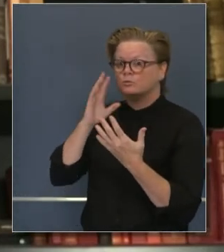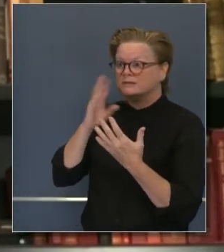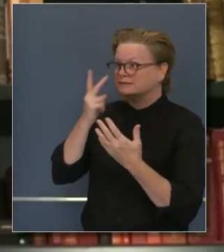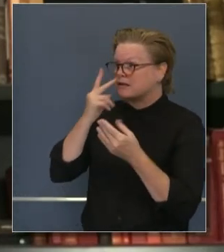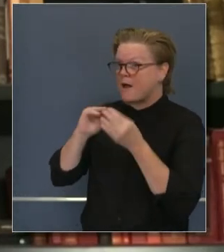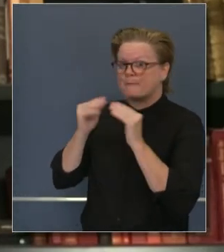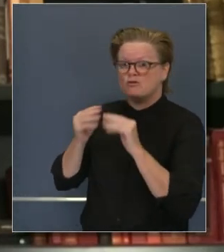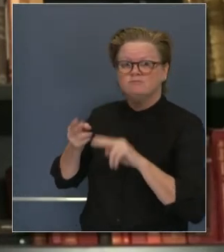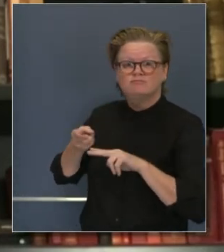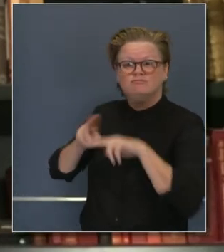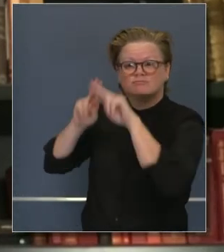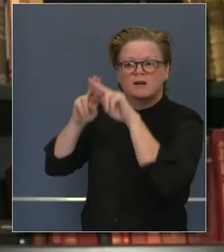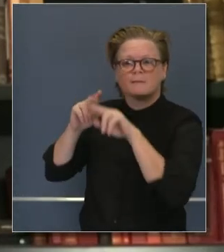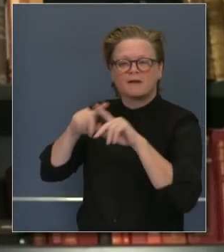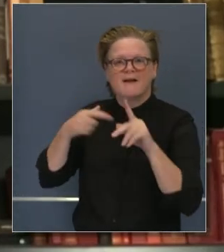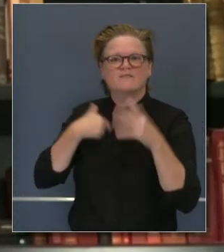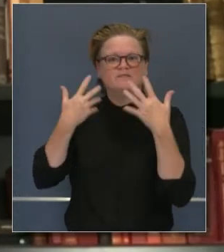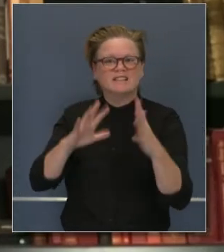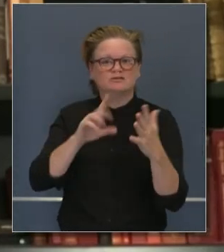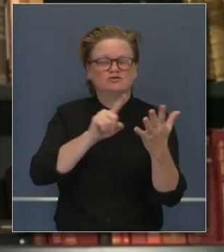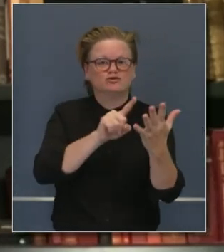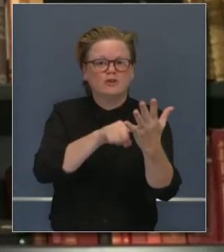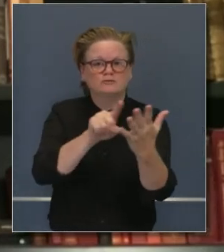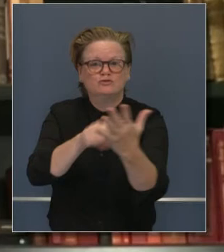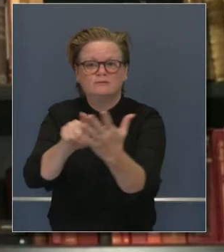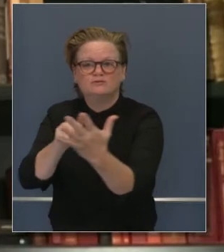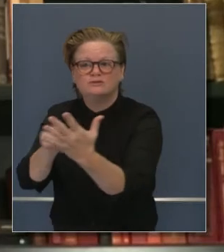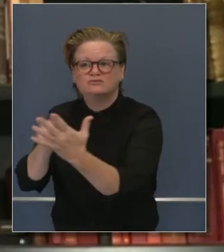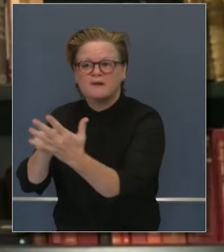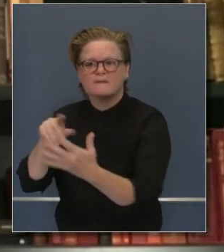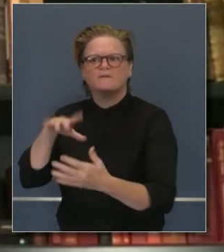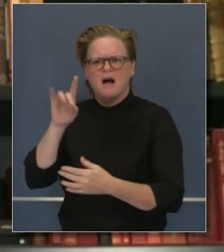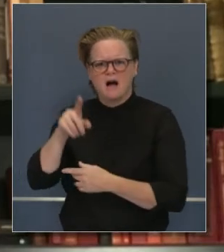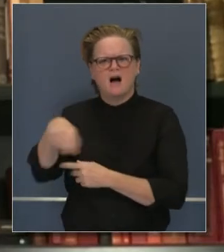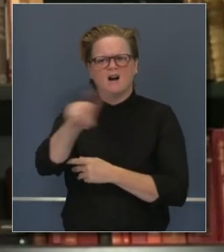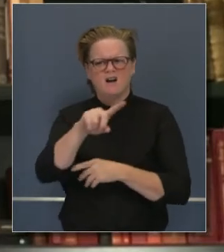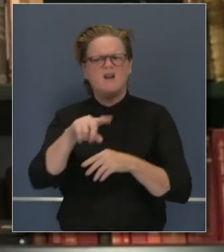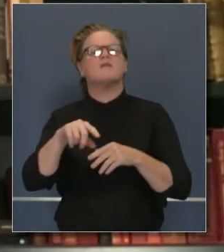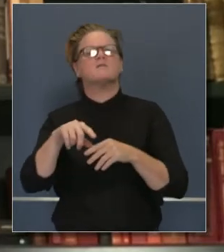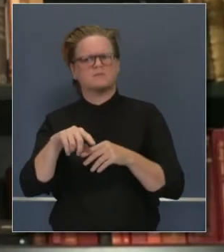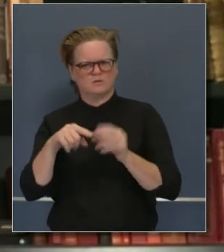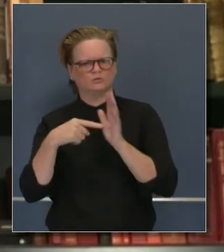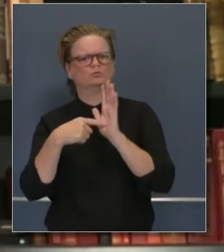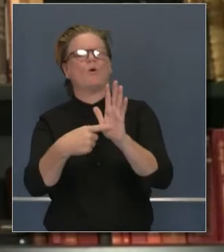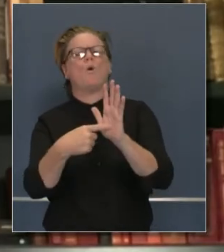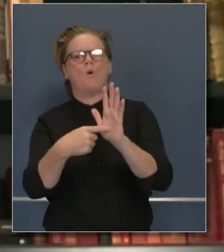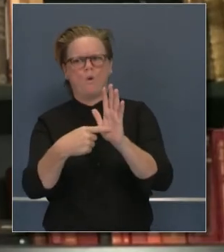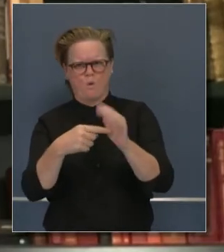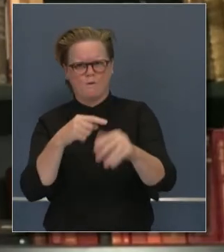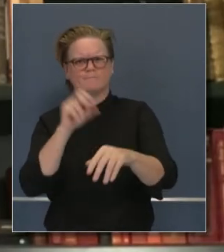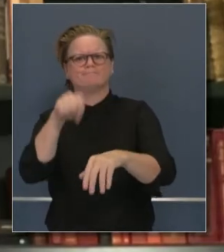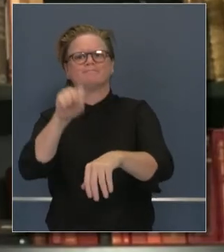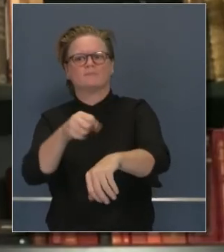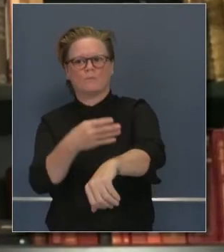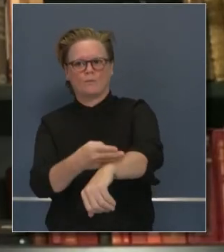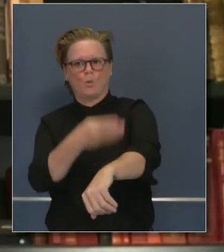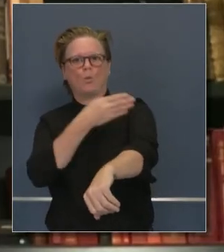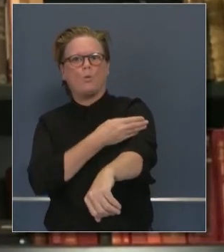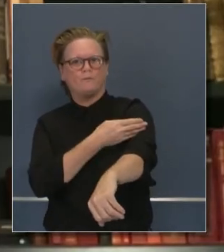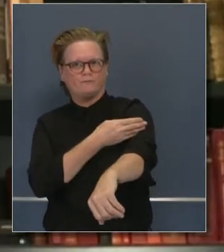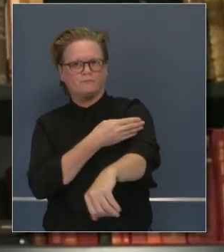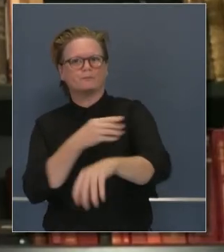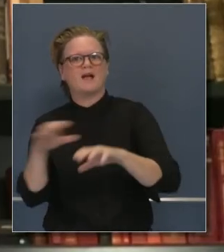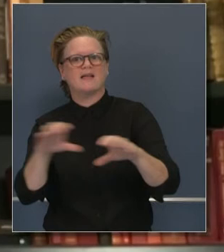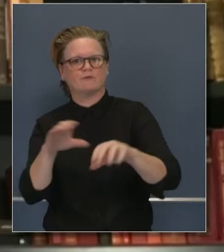beneficio de tres estudios y algunos muestran un comportamiento muy favorable, otros poco menos decisivos.